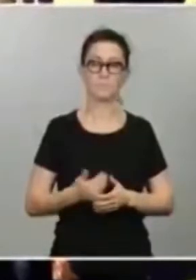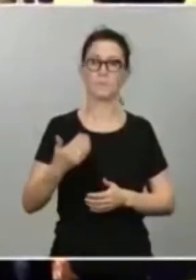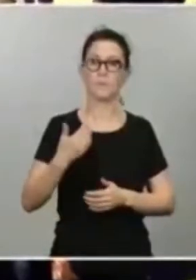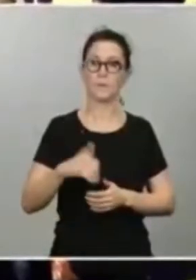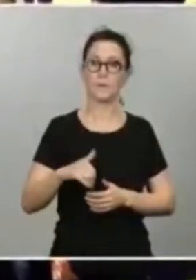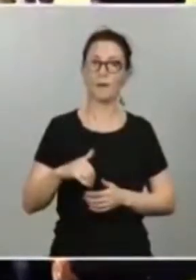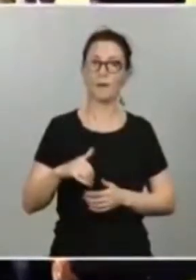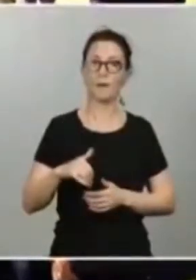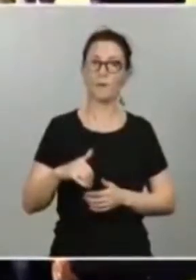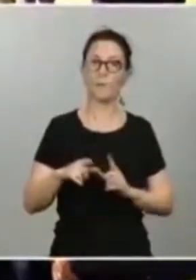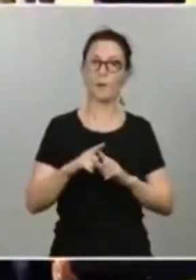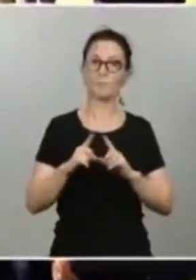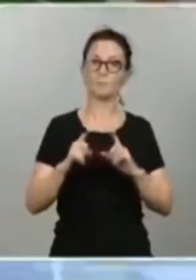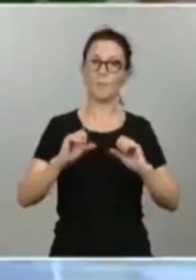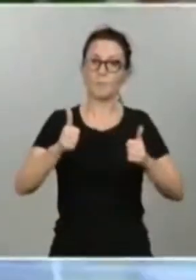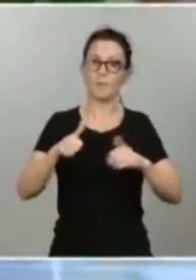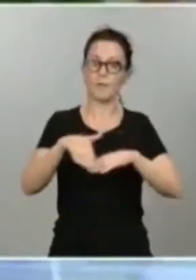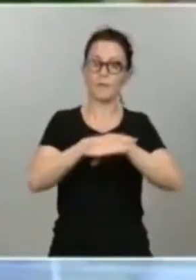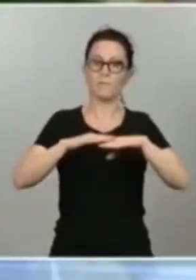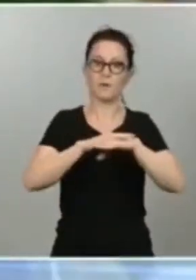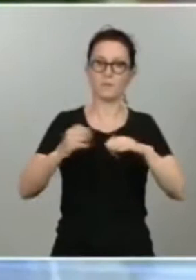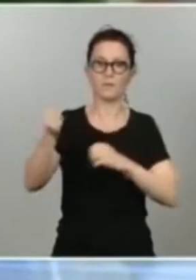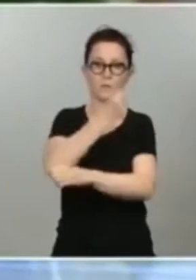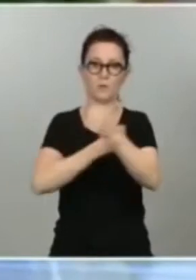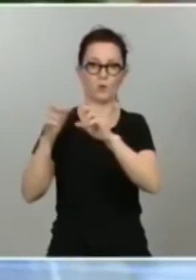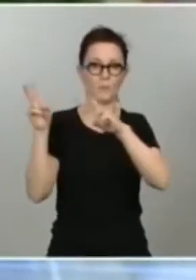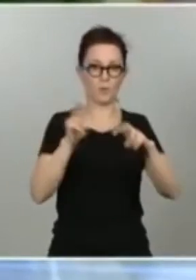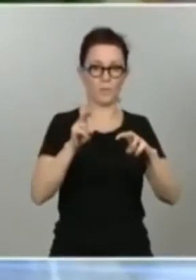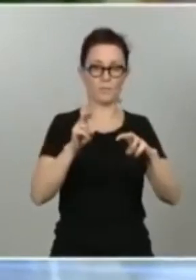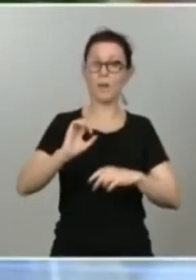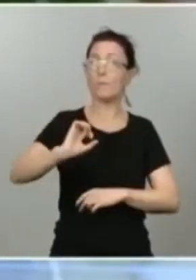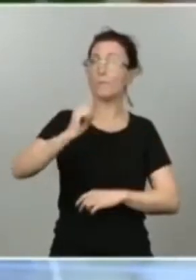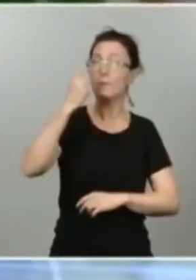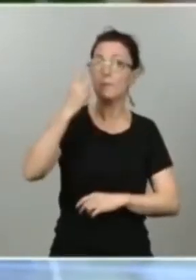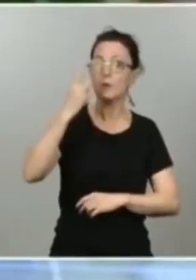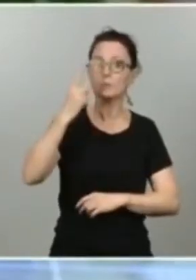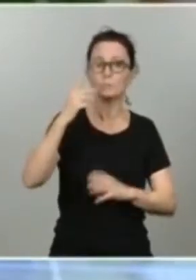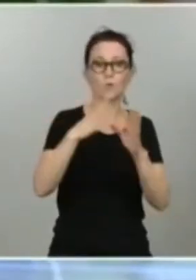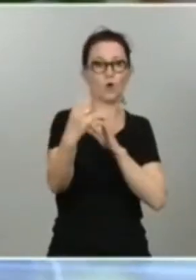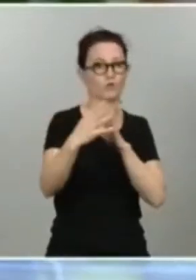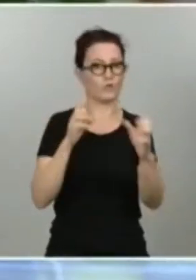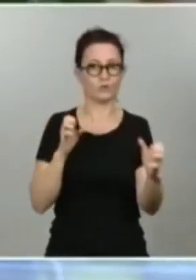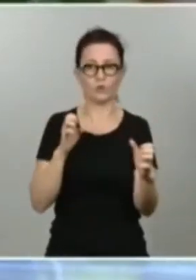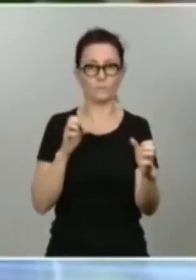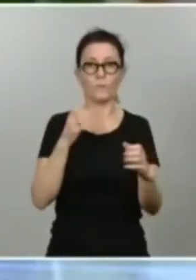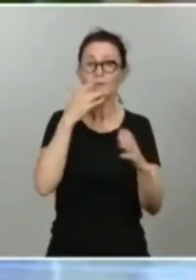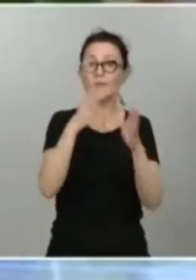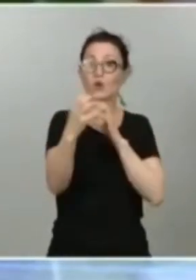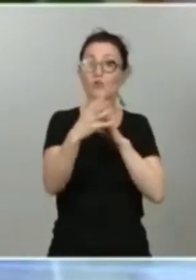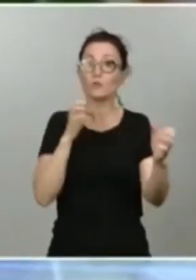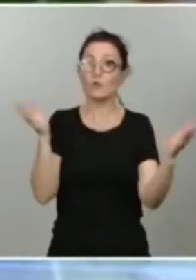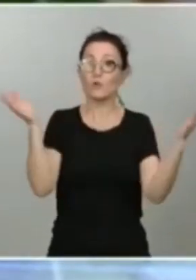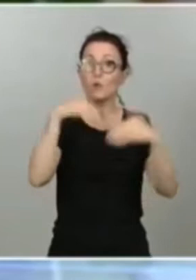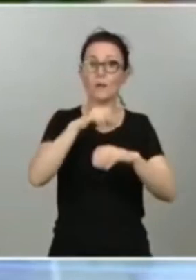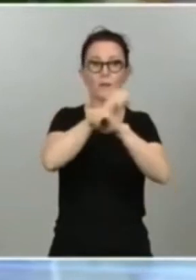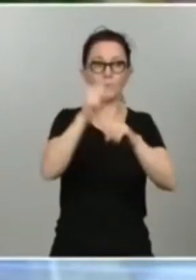y necesitamos dos requisitos imprescindibles. El primero es el consenso. Sin consenso será difícil el poder lograr sentar las bases de